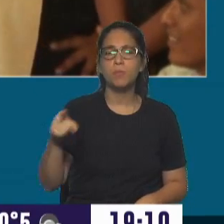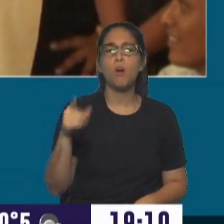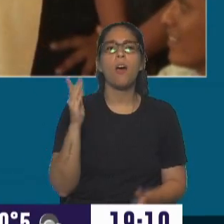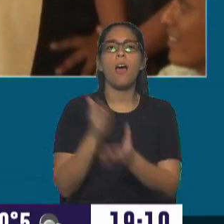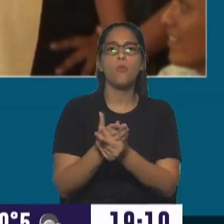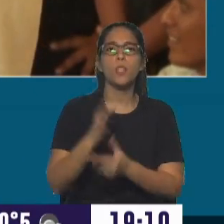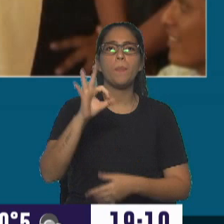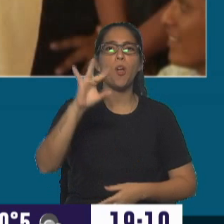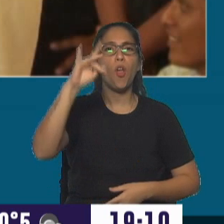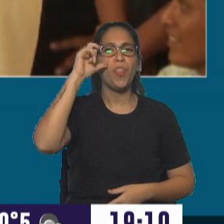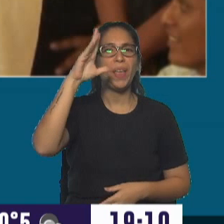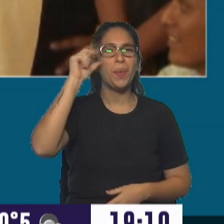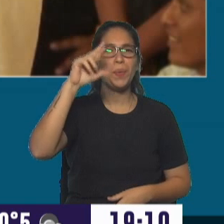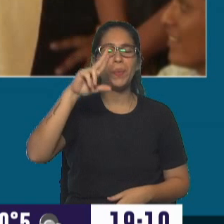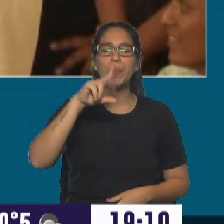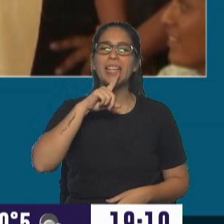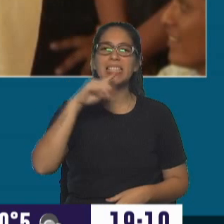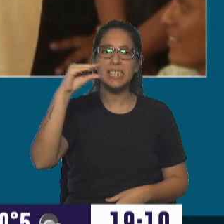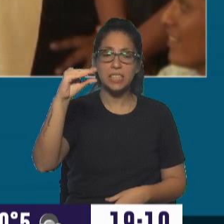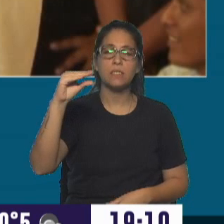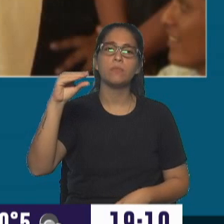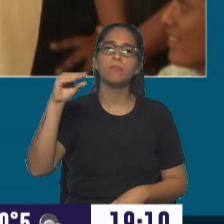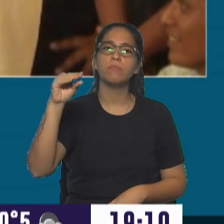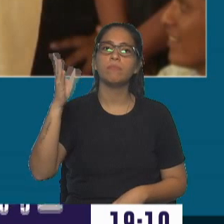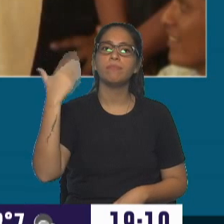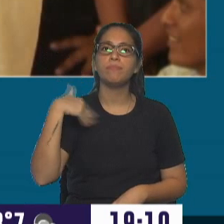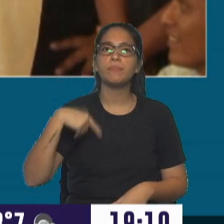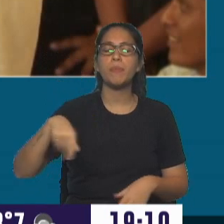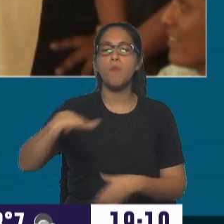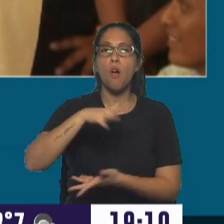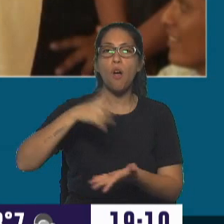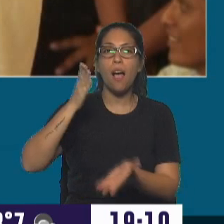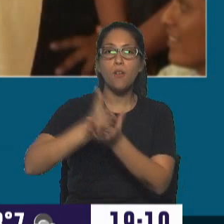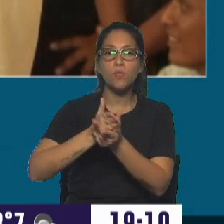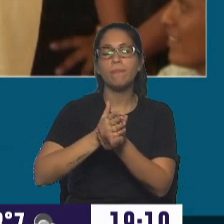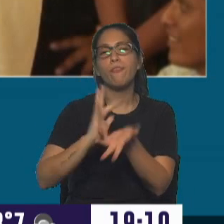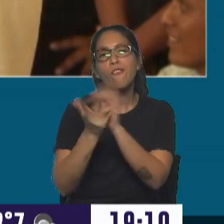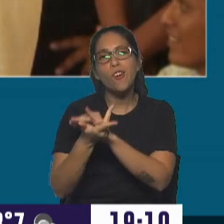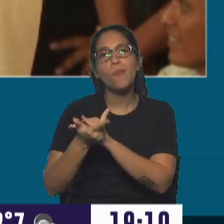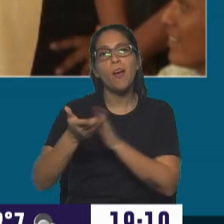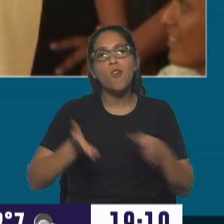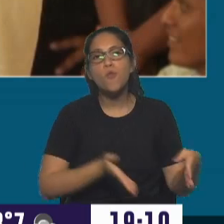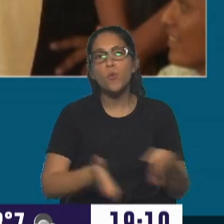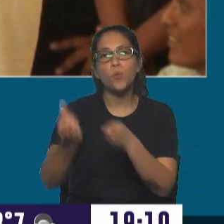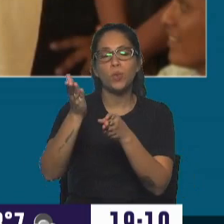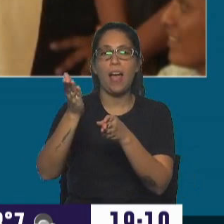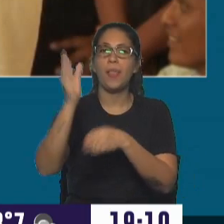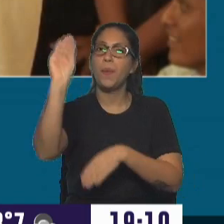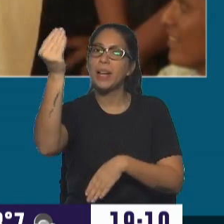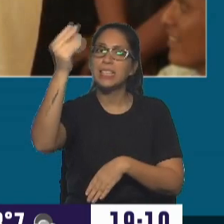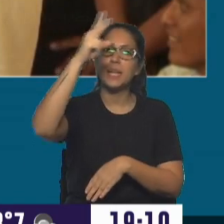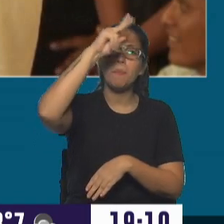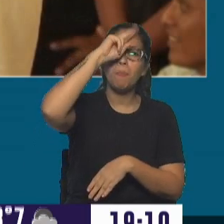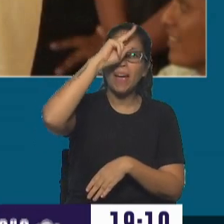causa Odebrecht particularmente en una causa que se conoció como interoacénica que es una ruta que se iba a construir entre Brasil y